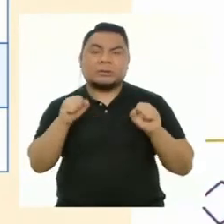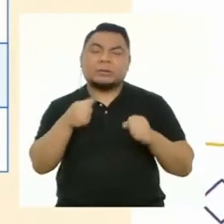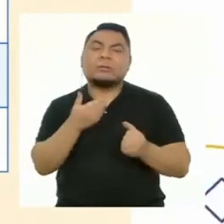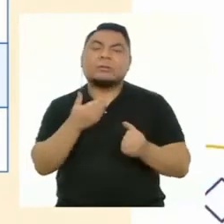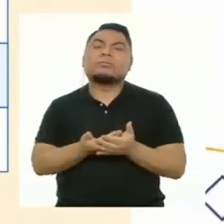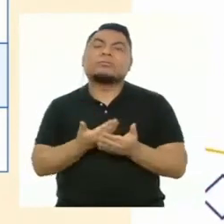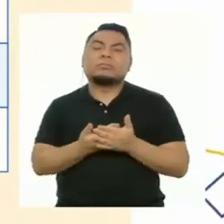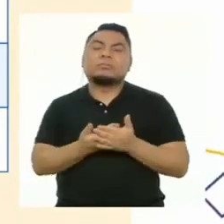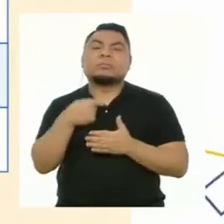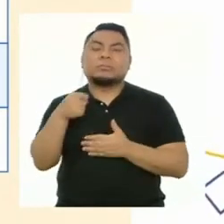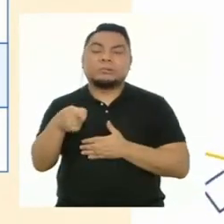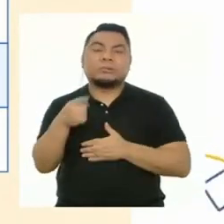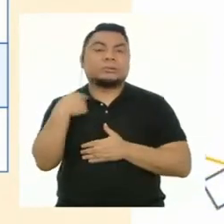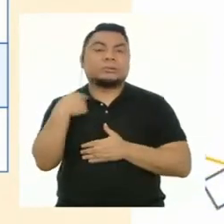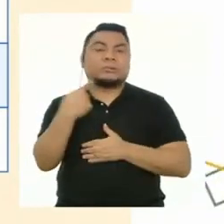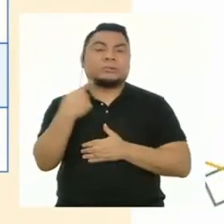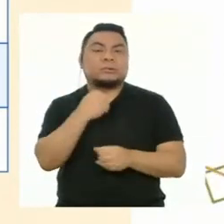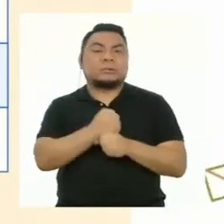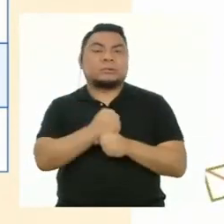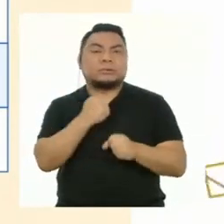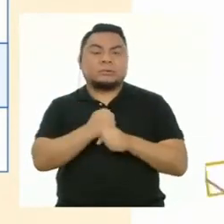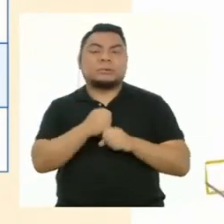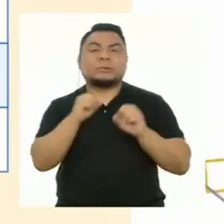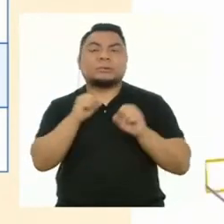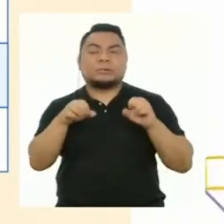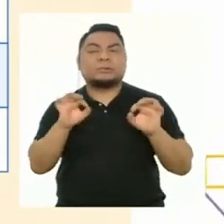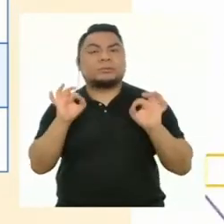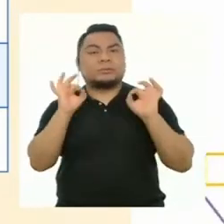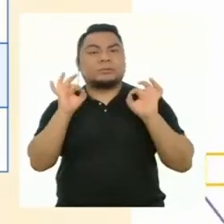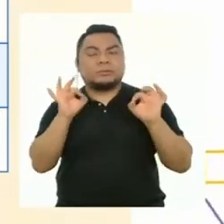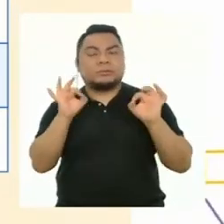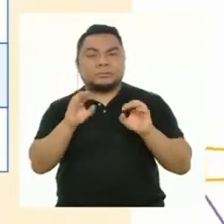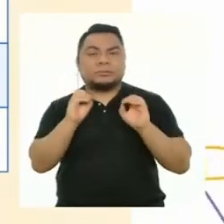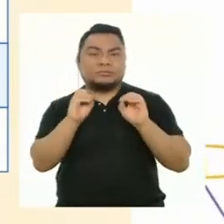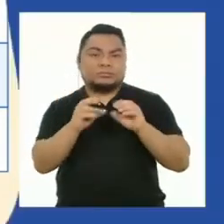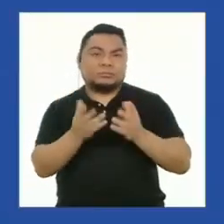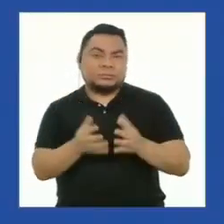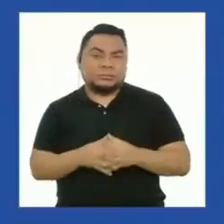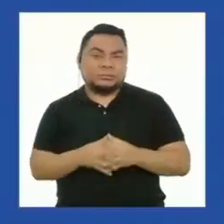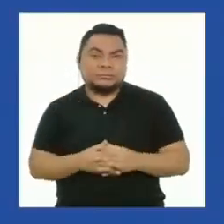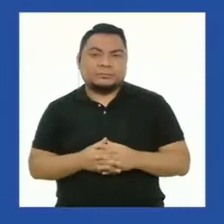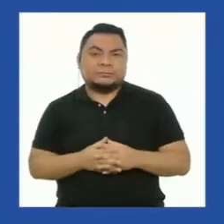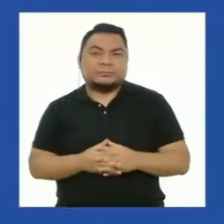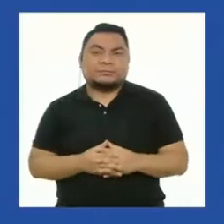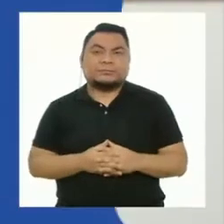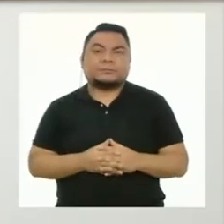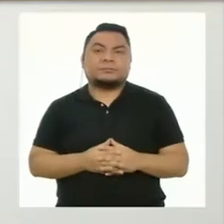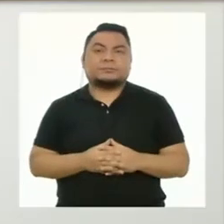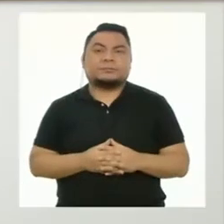para verificar si nuestro trabajo cumple con los criterios establecidos.